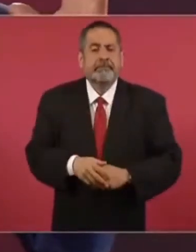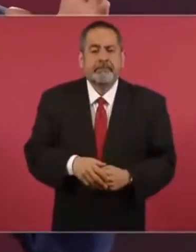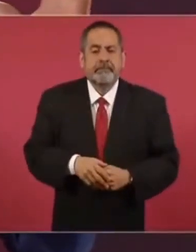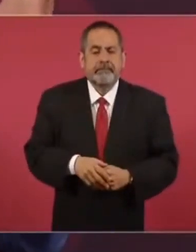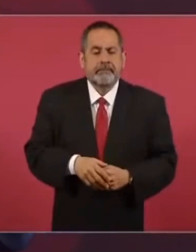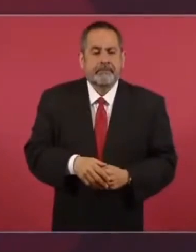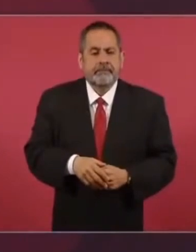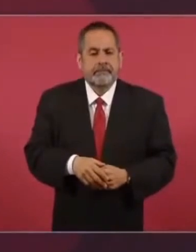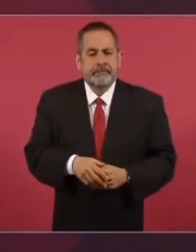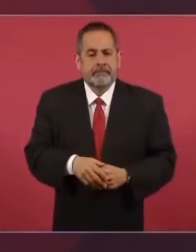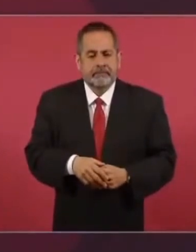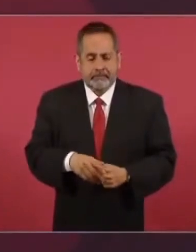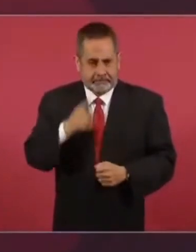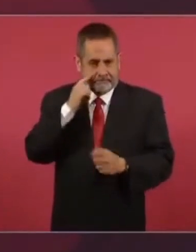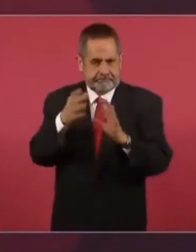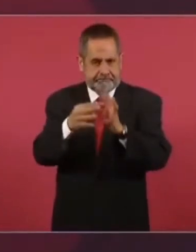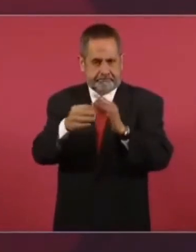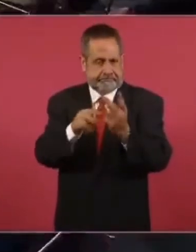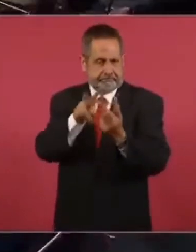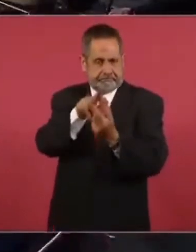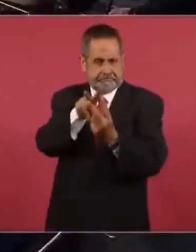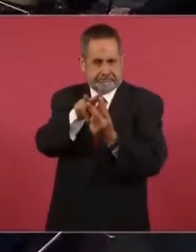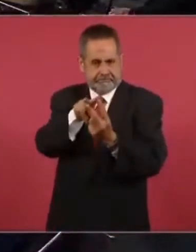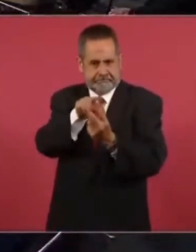dos cosas, ¿no?